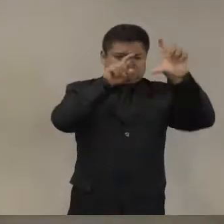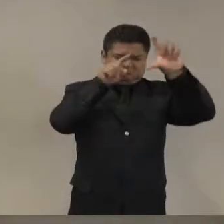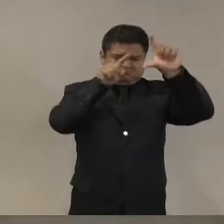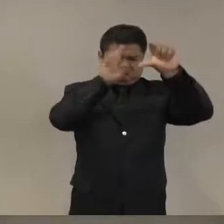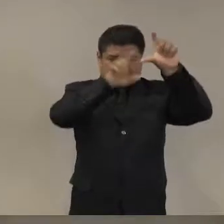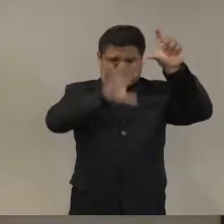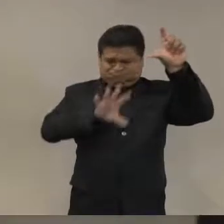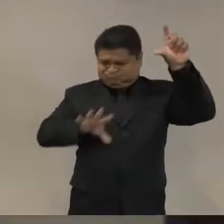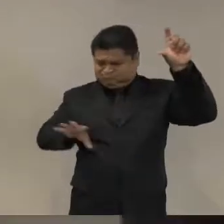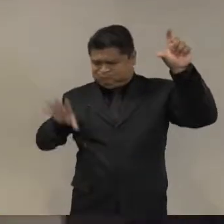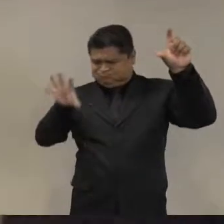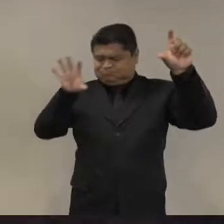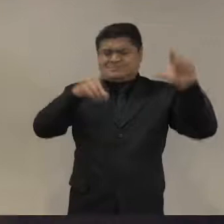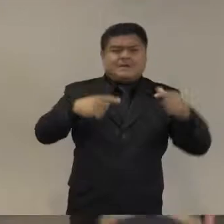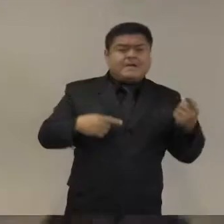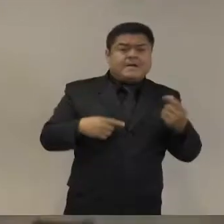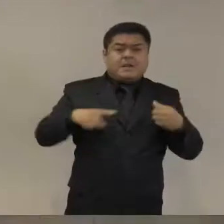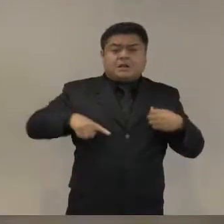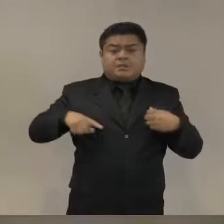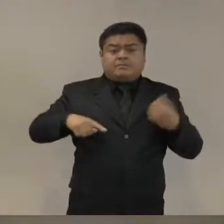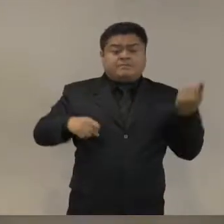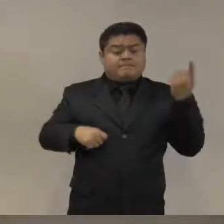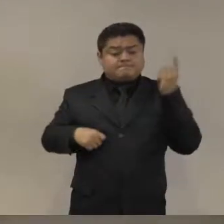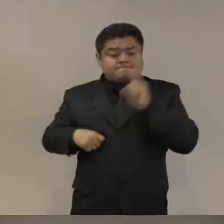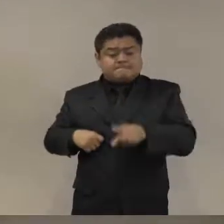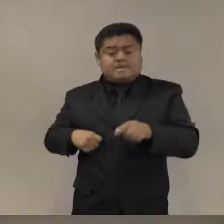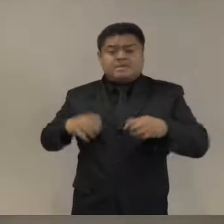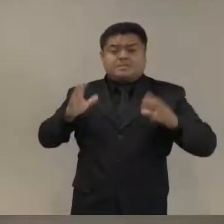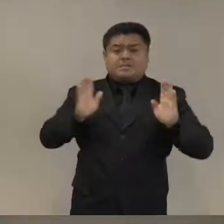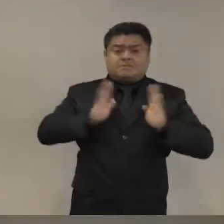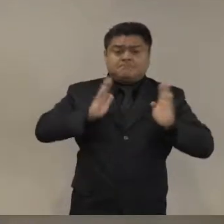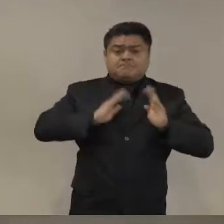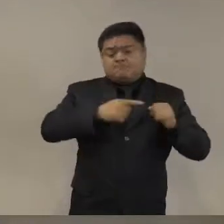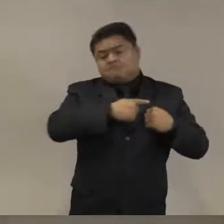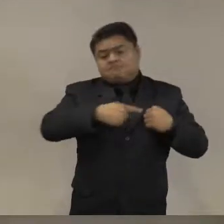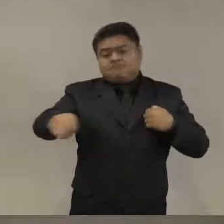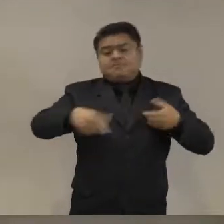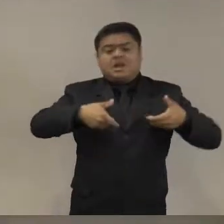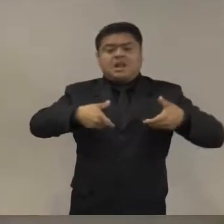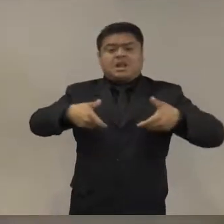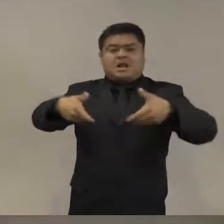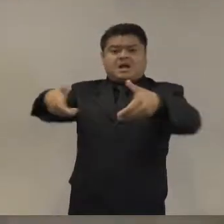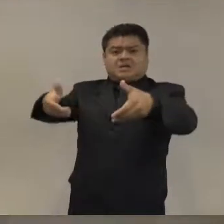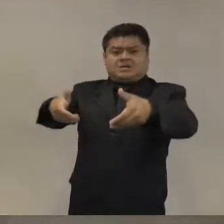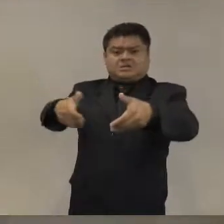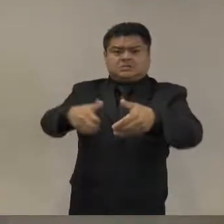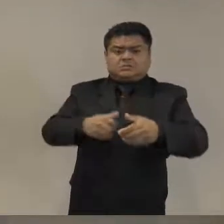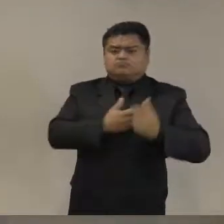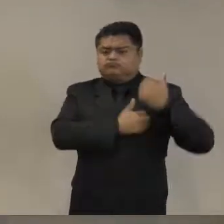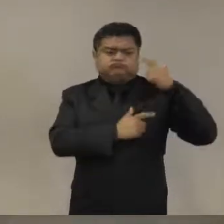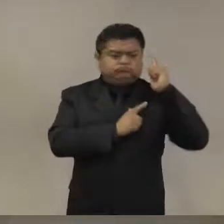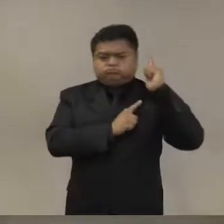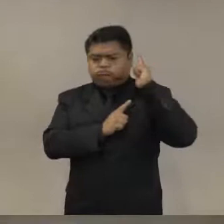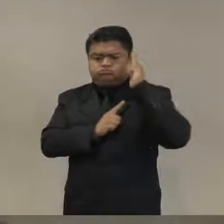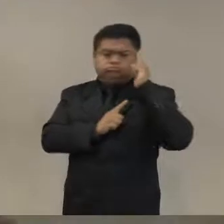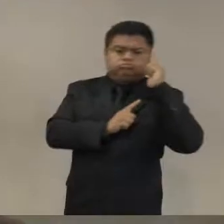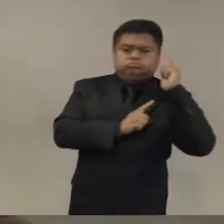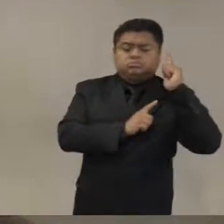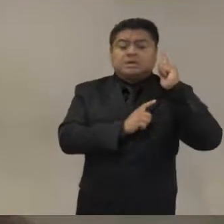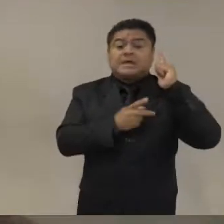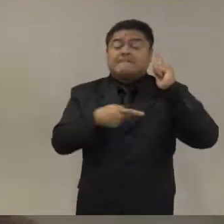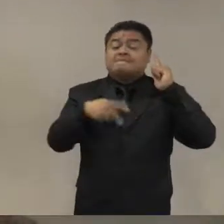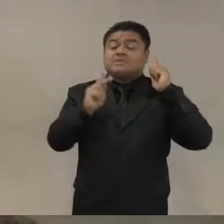enfrentar la delincuencia especialmente, sin entender el riesgo que eso implica a la institucionalidad,